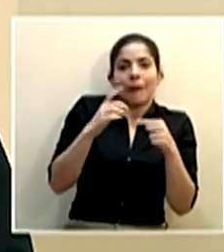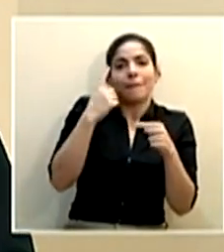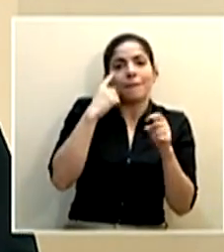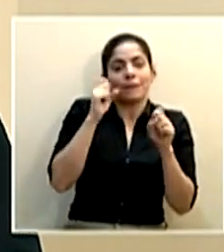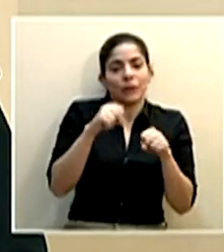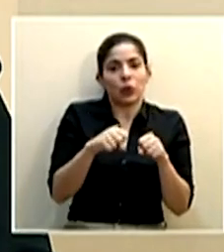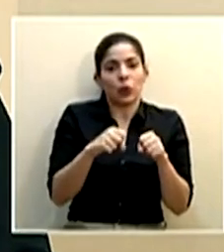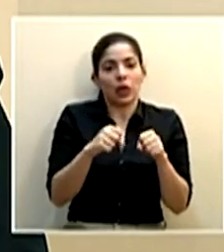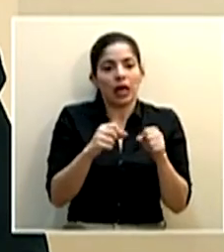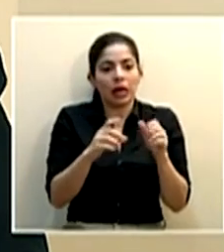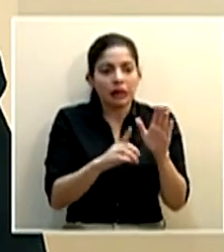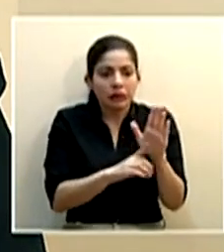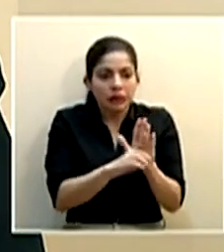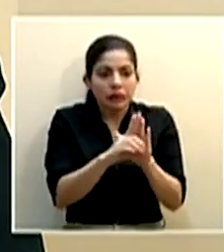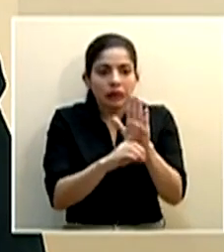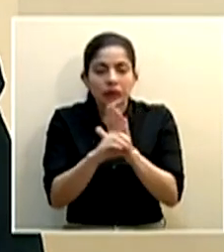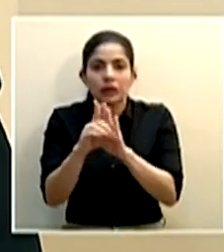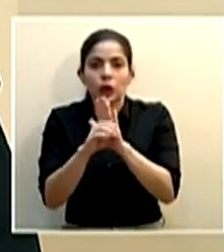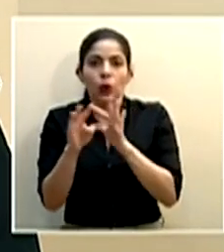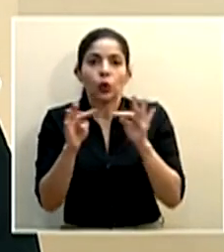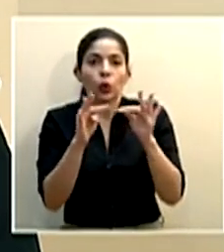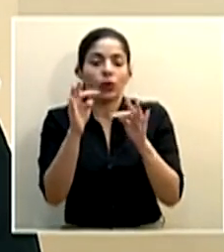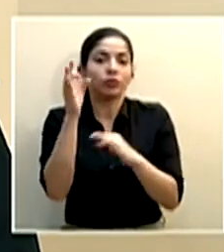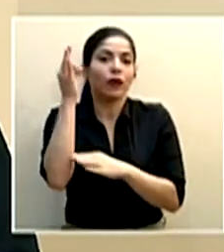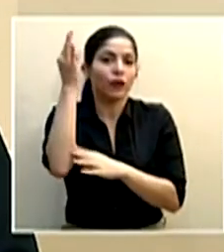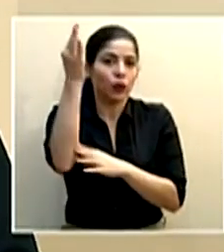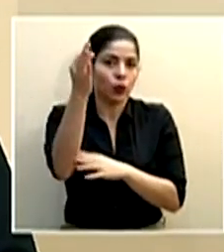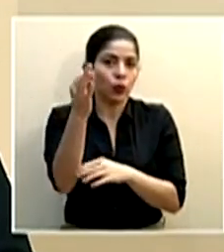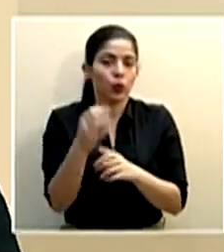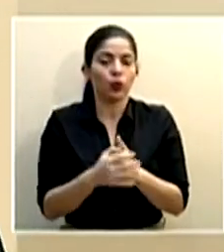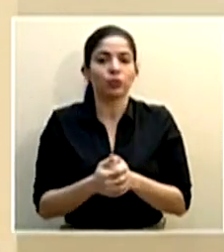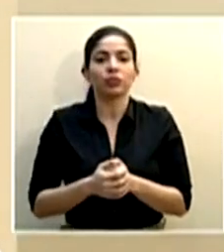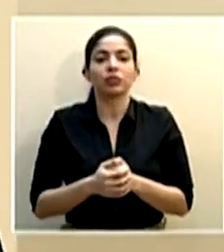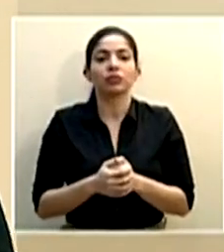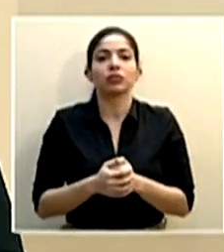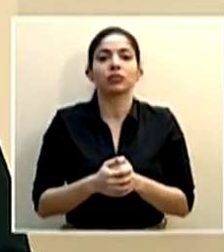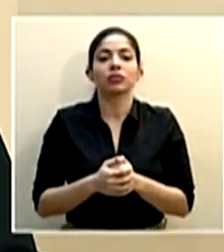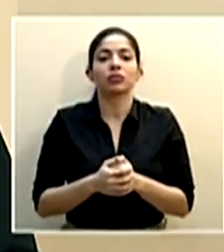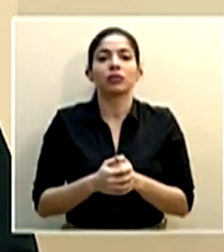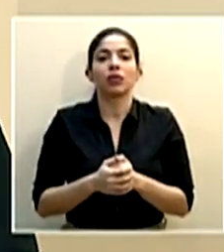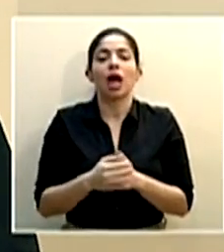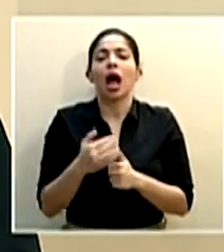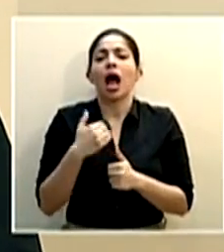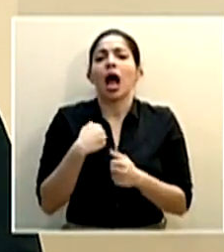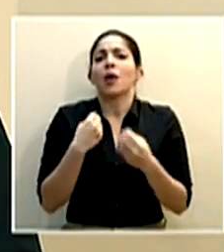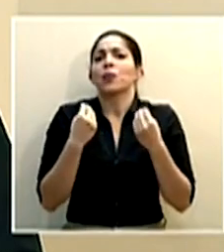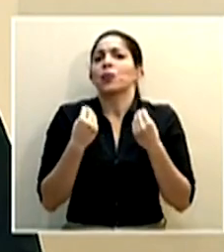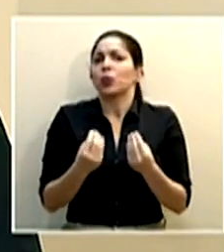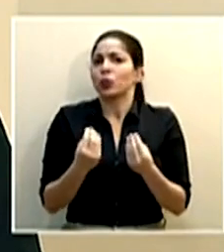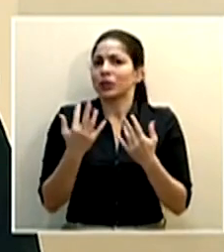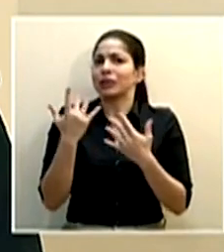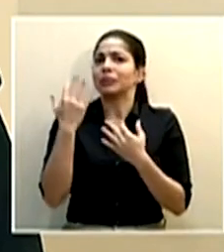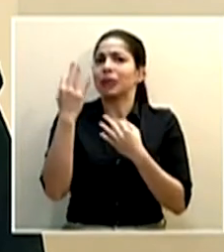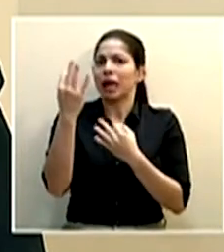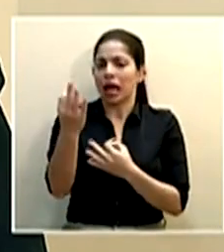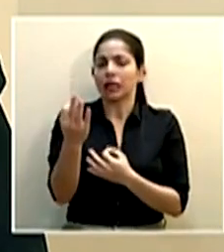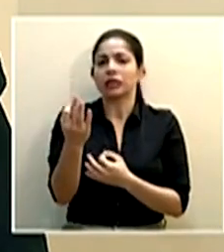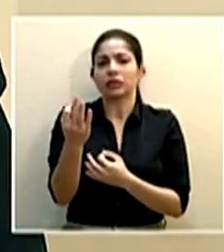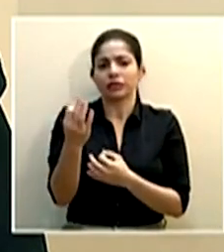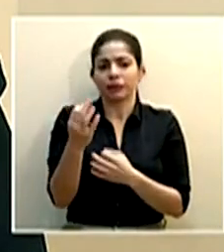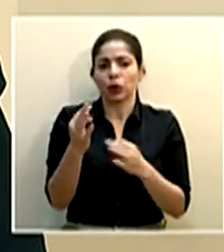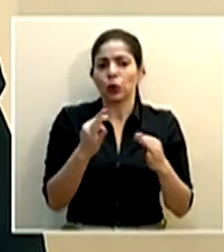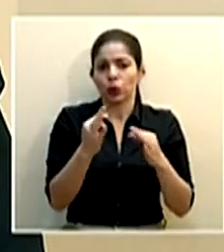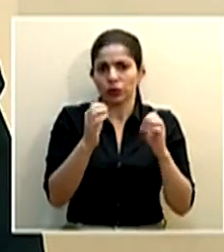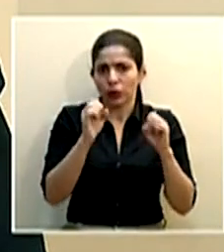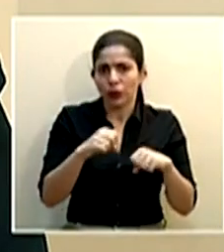desarrollar el turismo a futuro tenemos mucha esperanza de que el turismo va a